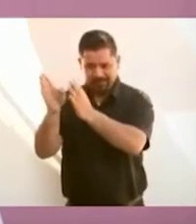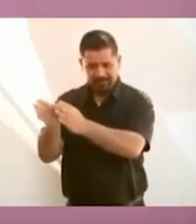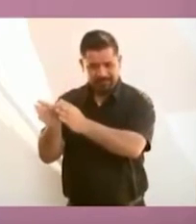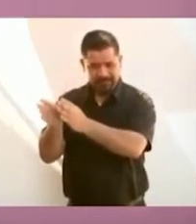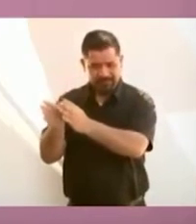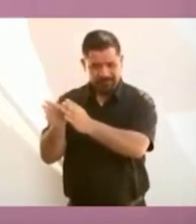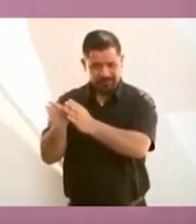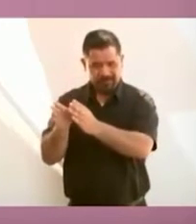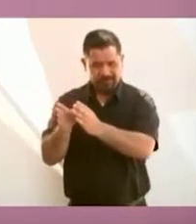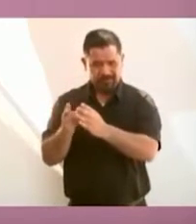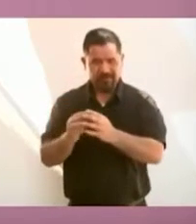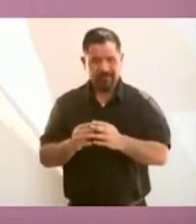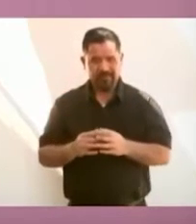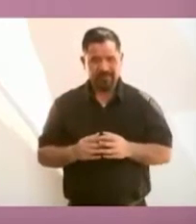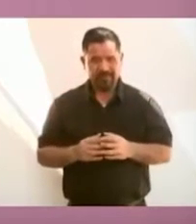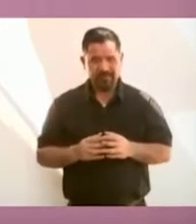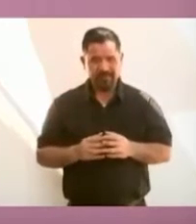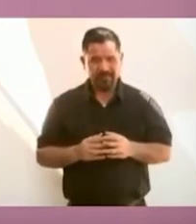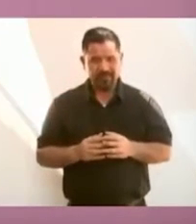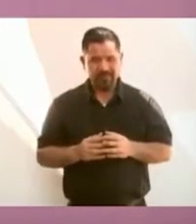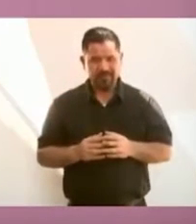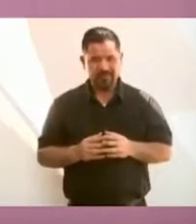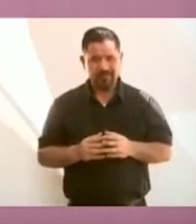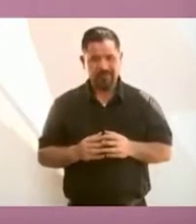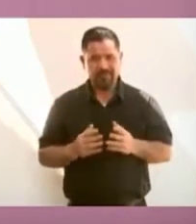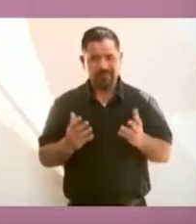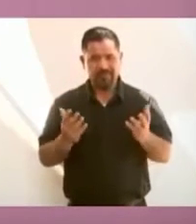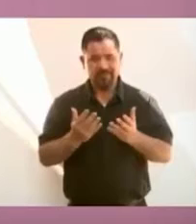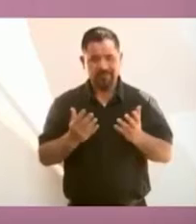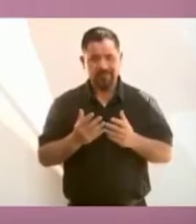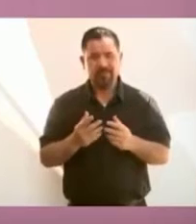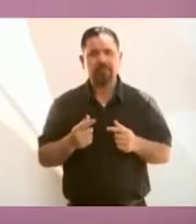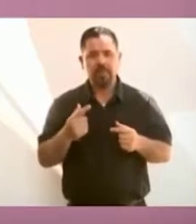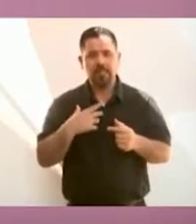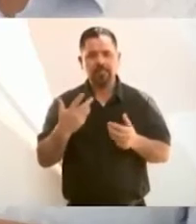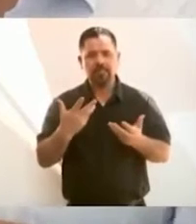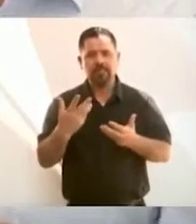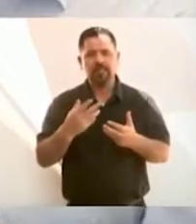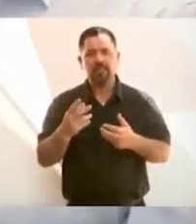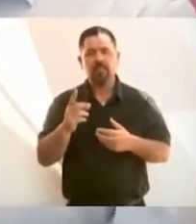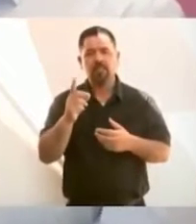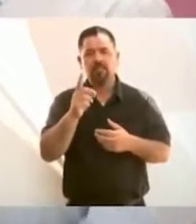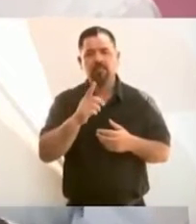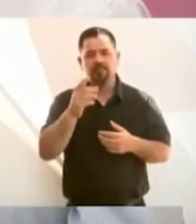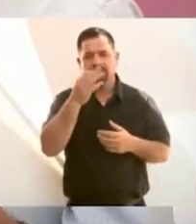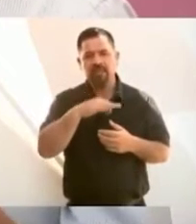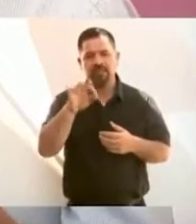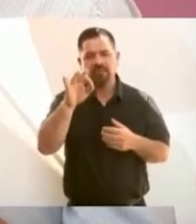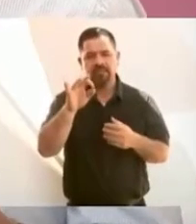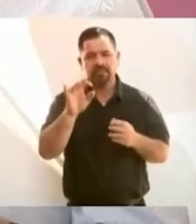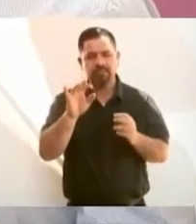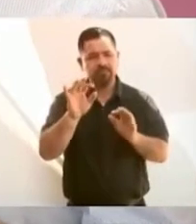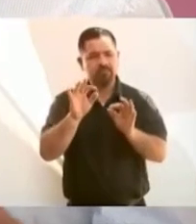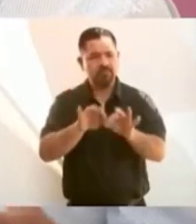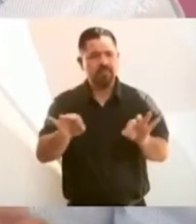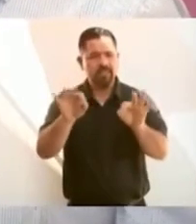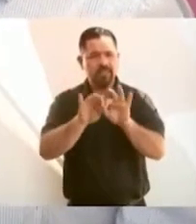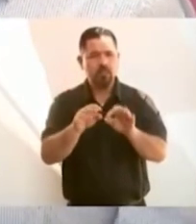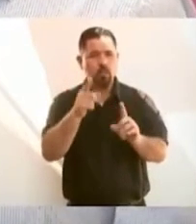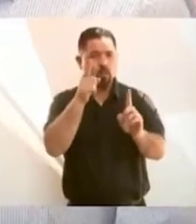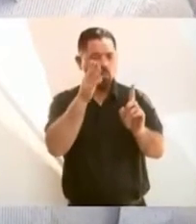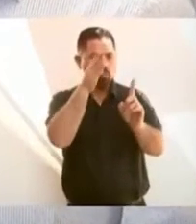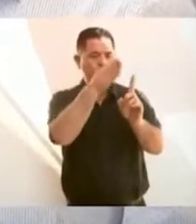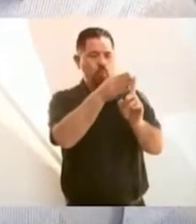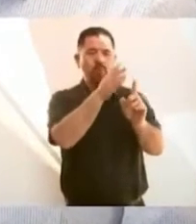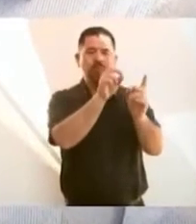momentos estelares, un día va a ser dedicado